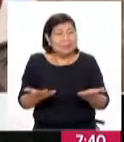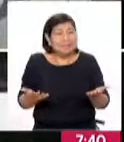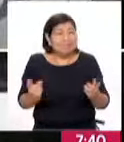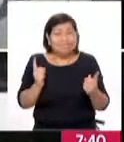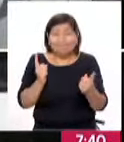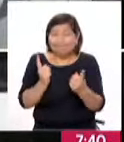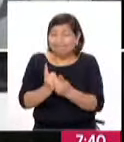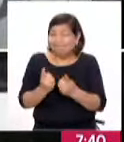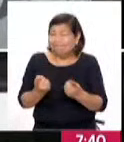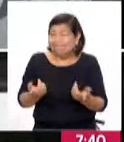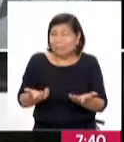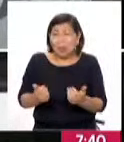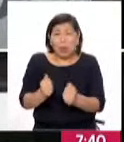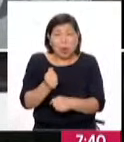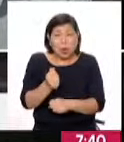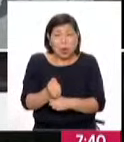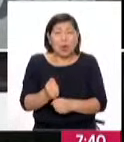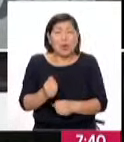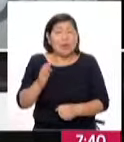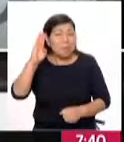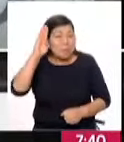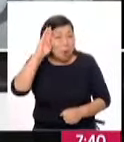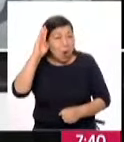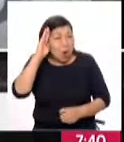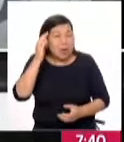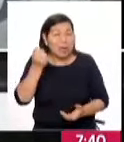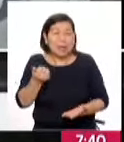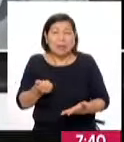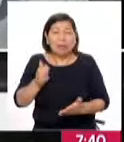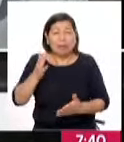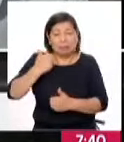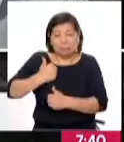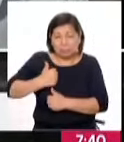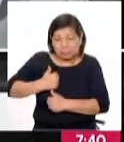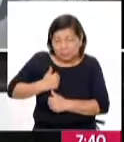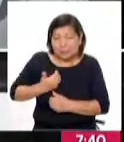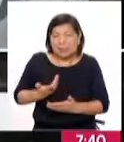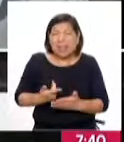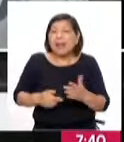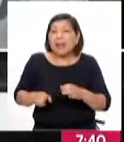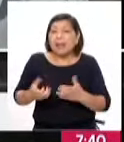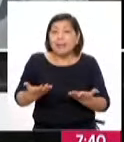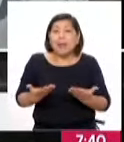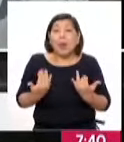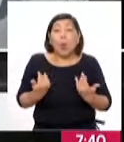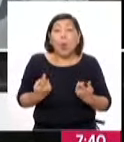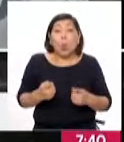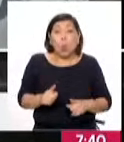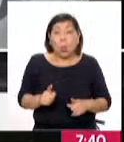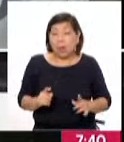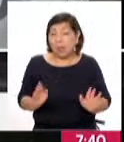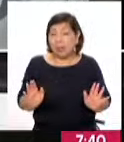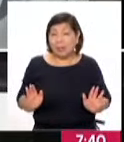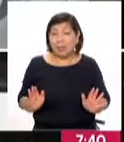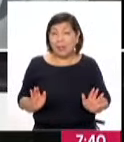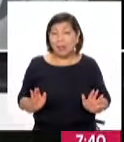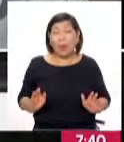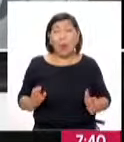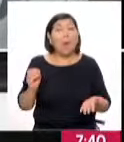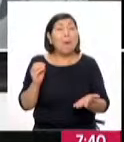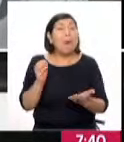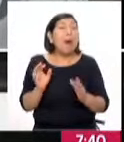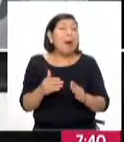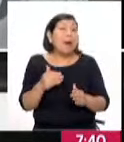enfrentamientos contra la policía, contra miembros del ejército. ¿Qué acciones tomarían ustedes en caso se registren